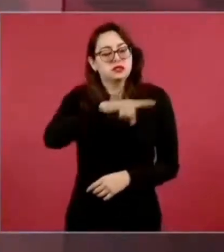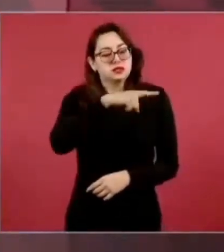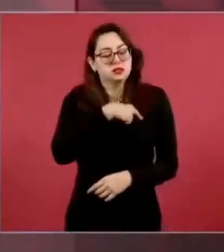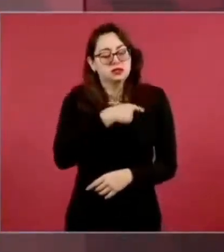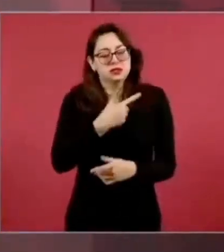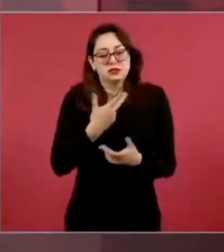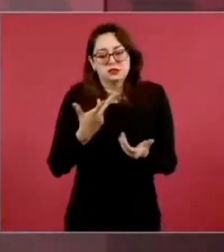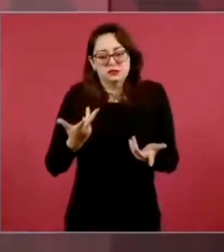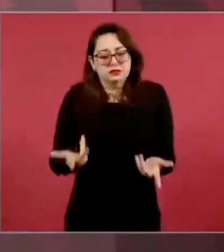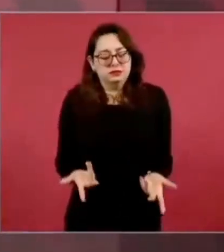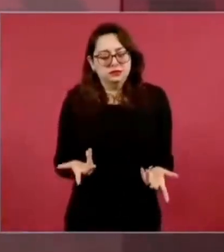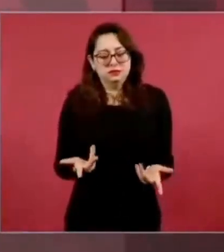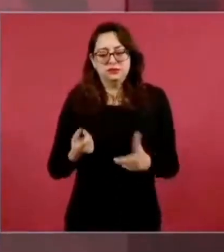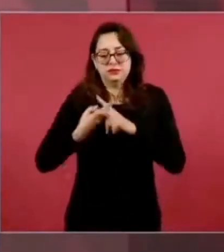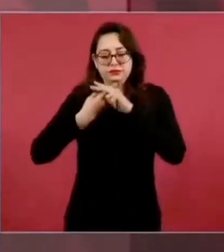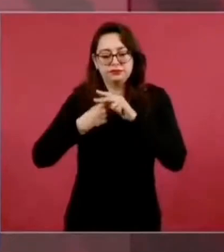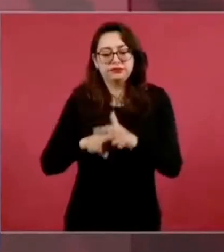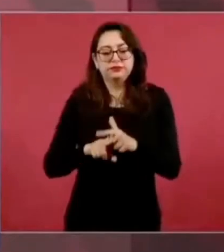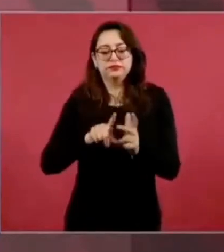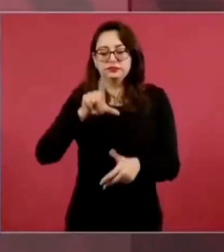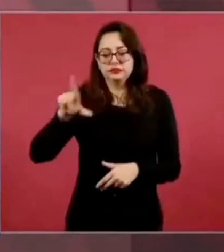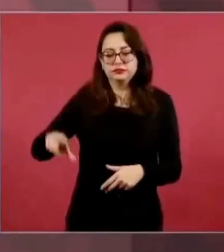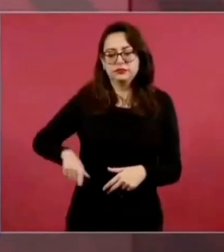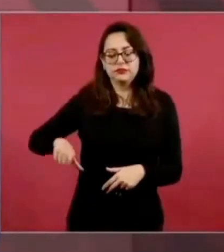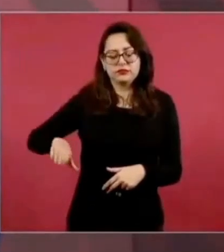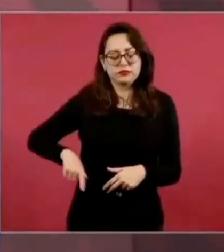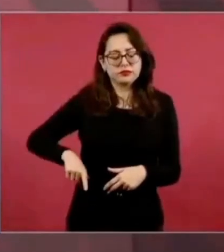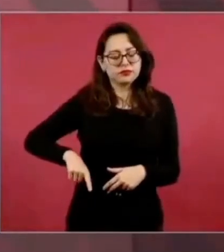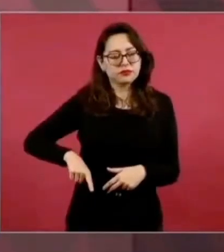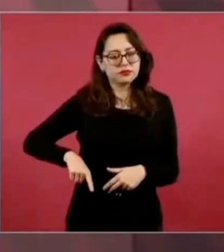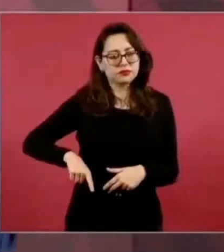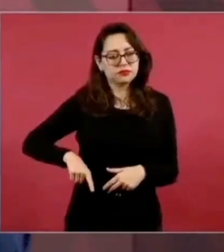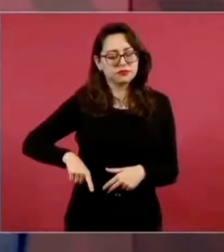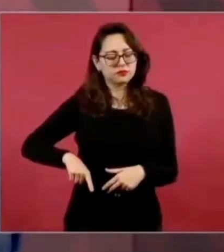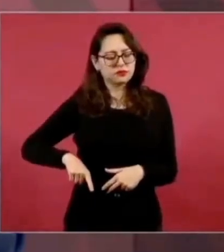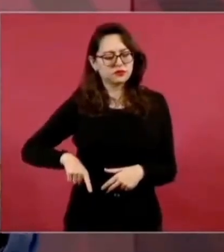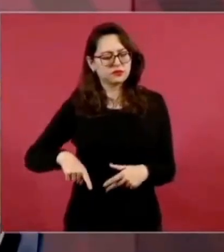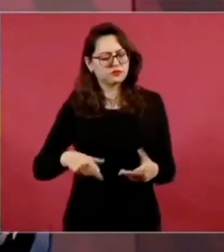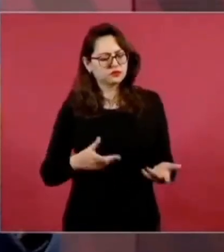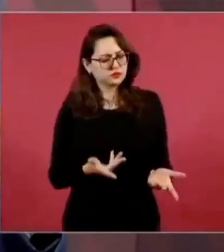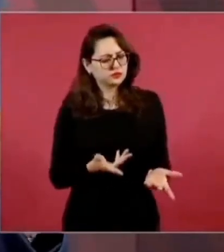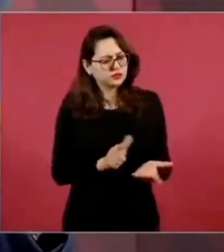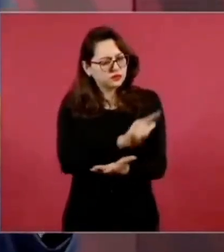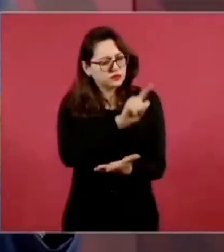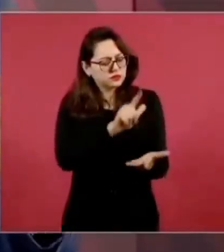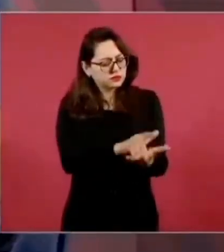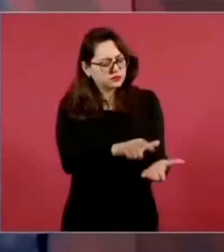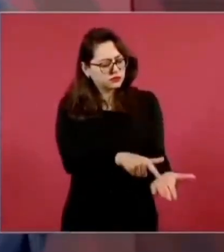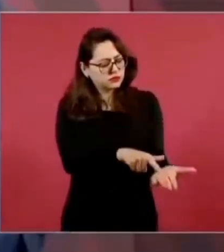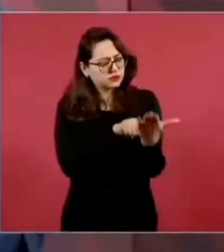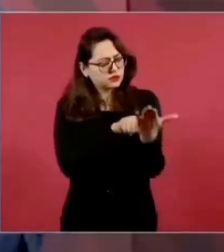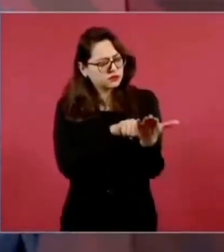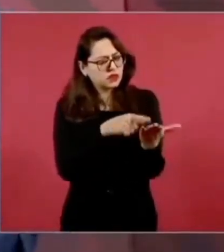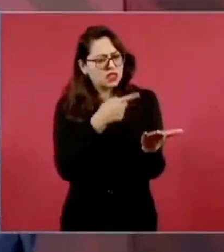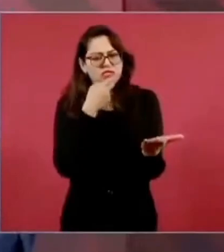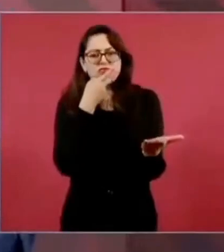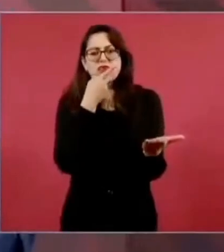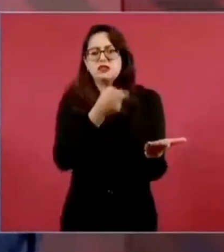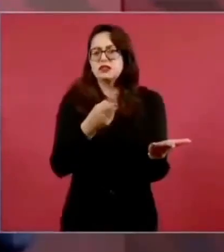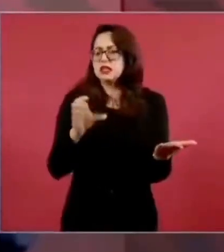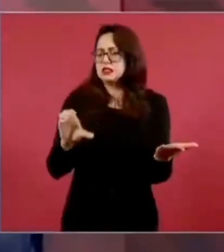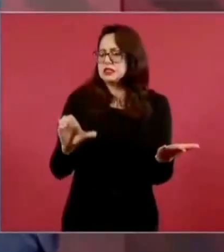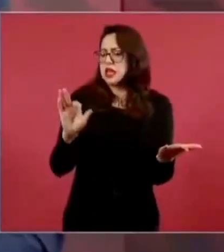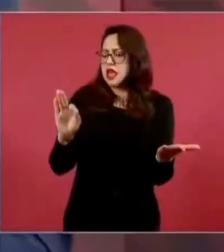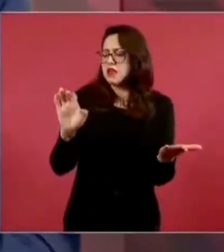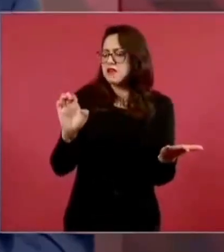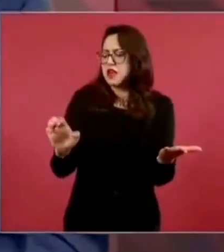considera monopolio a la Comisión Federal de Electricidad. Y luego,